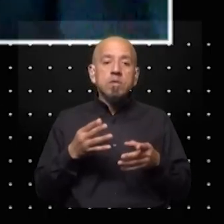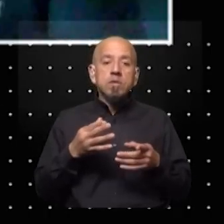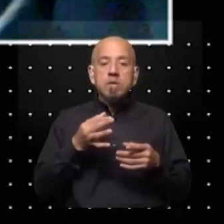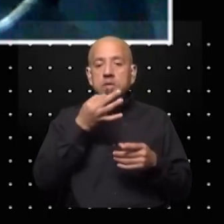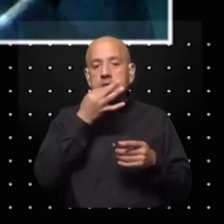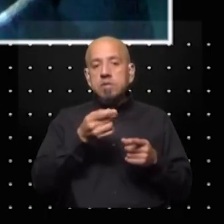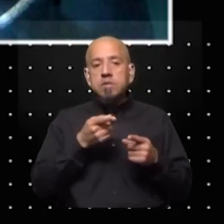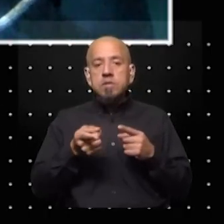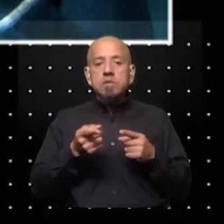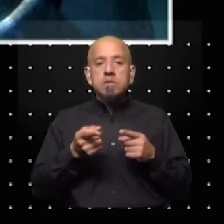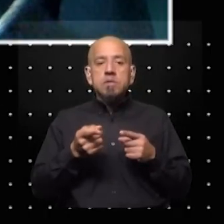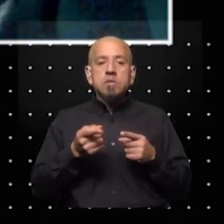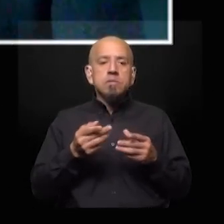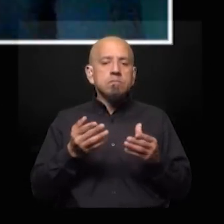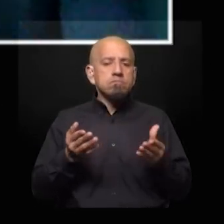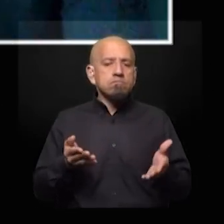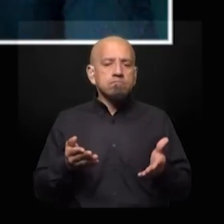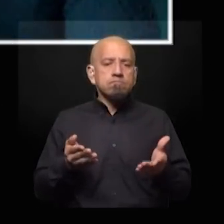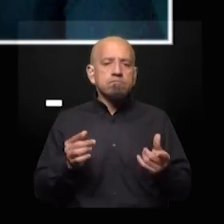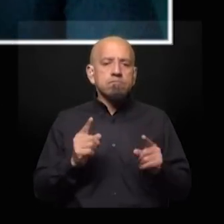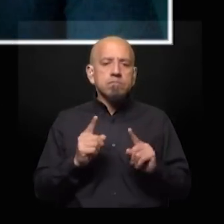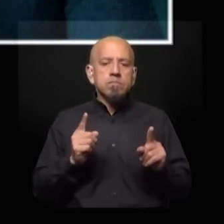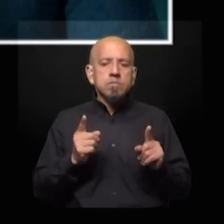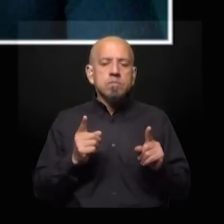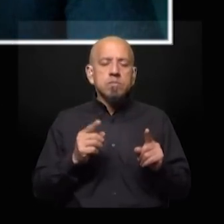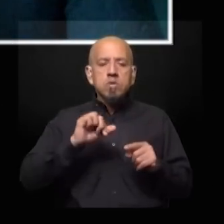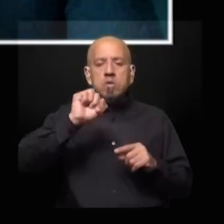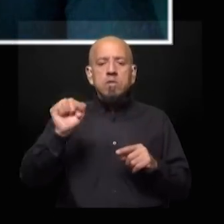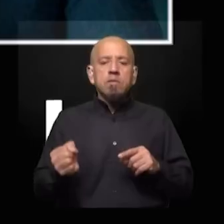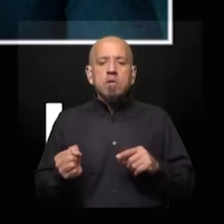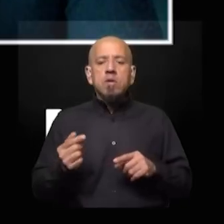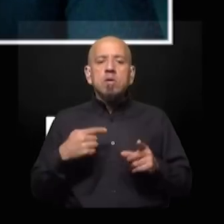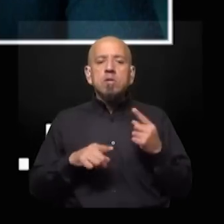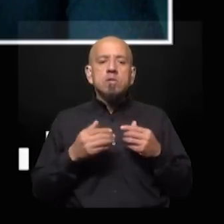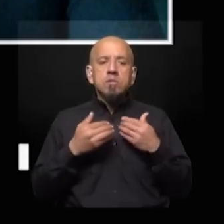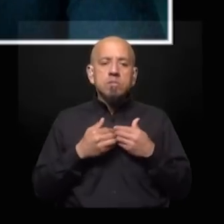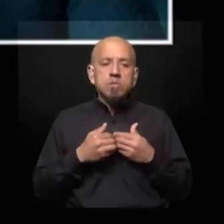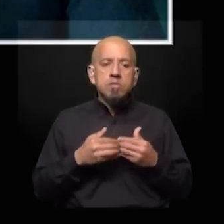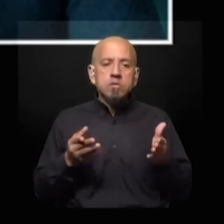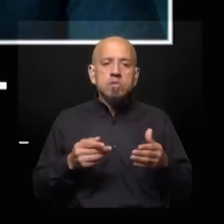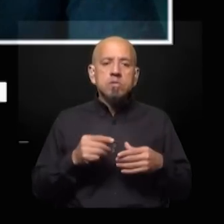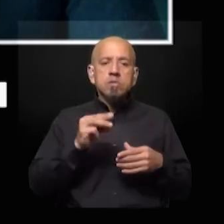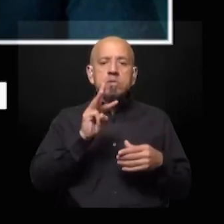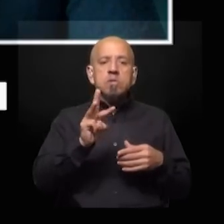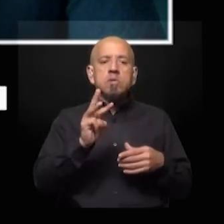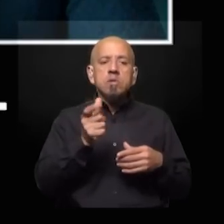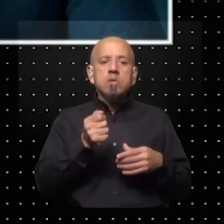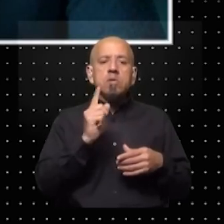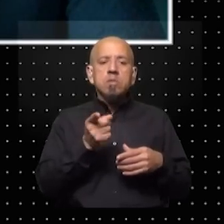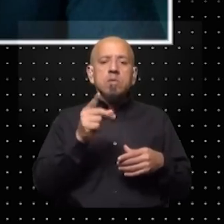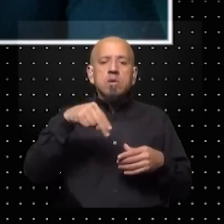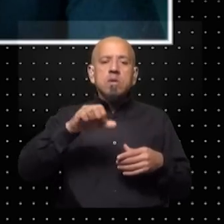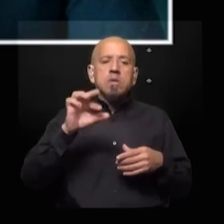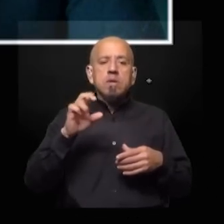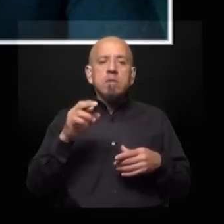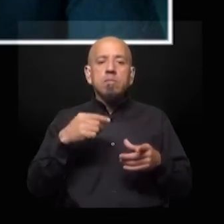justamente de que no ponemos el foco habitualmente en África no hablamos de África empezamos a hablar de los Wagner a partir de la guerra en Ucrania